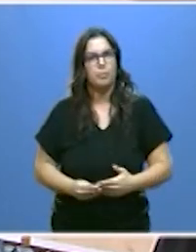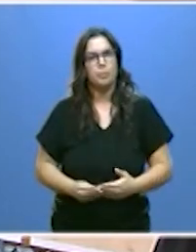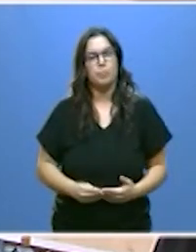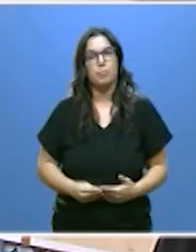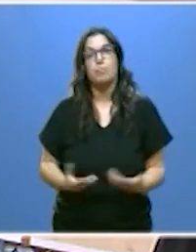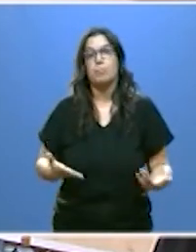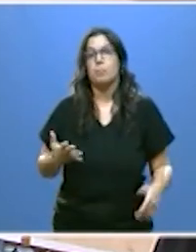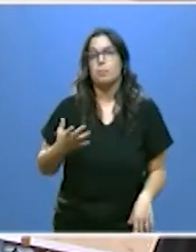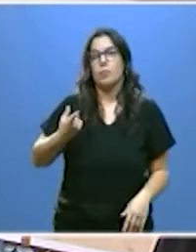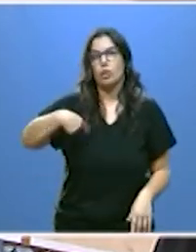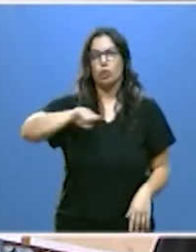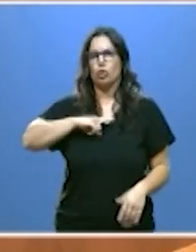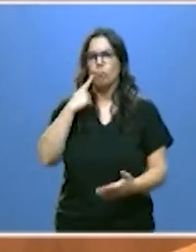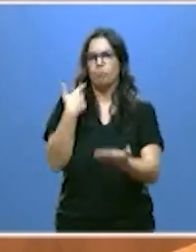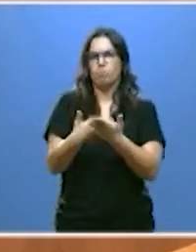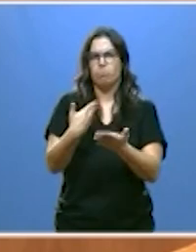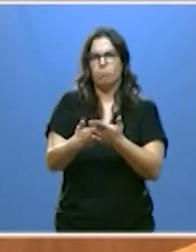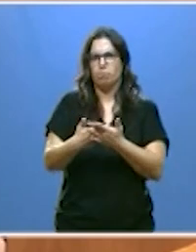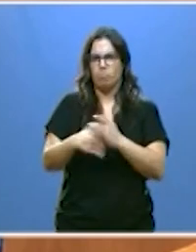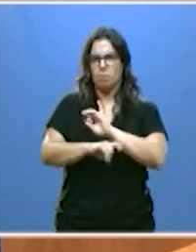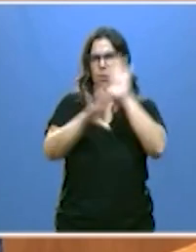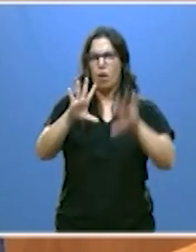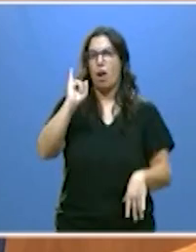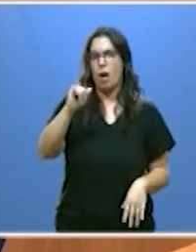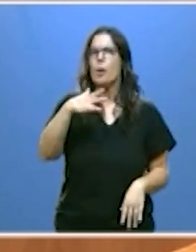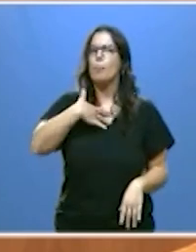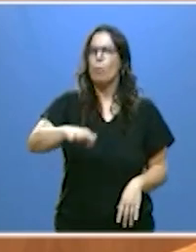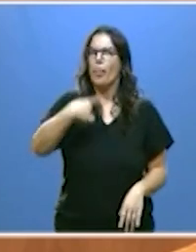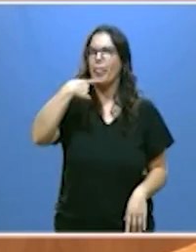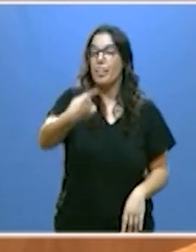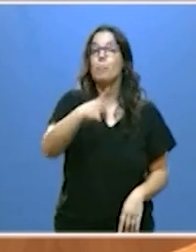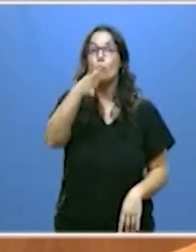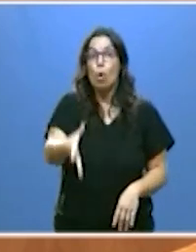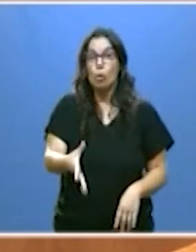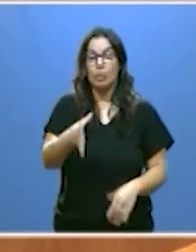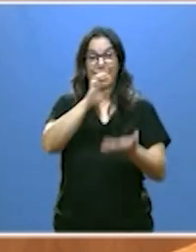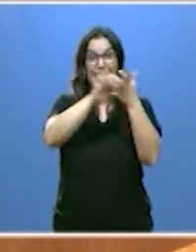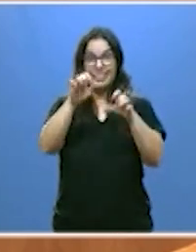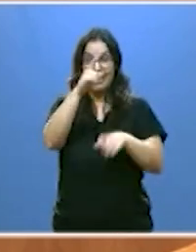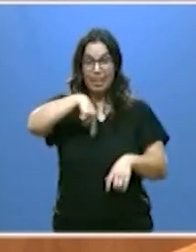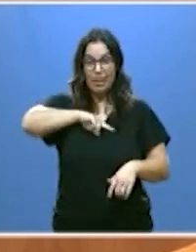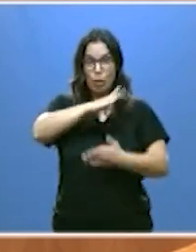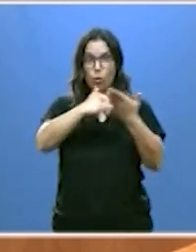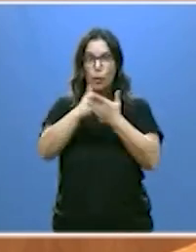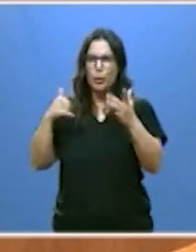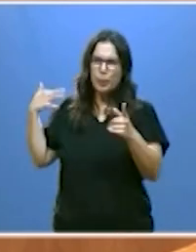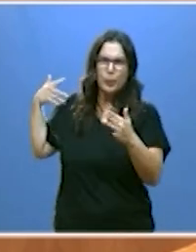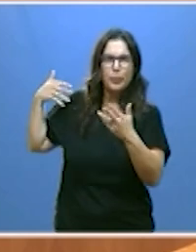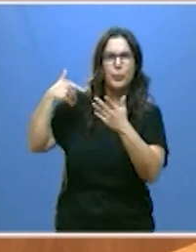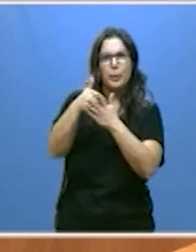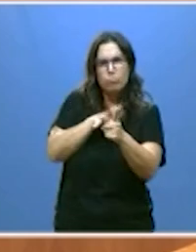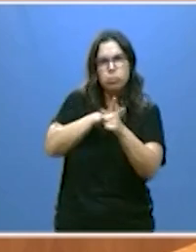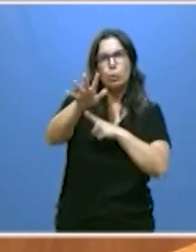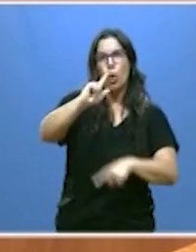Tenemos plena legitimidad para decir esto porque Castilla y León ha sido esencial para la cultura, la personalidad